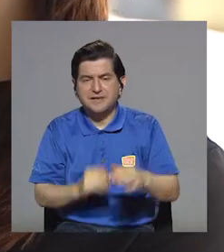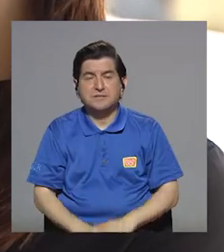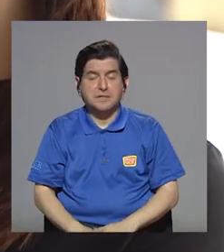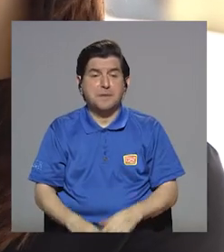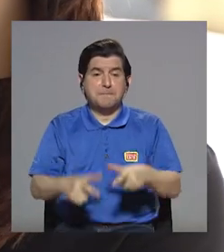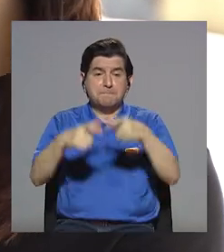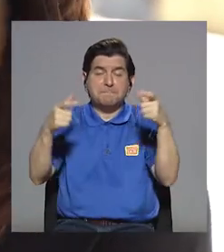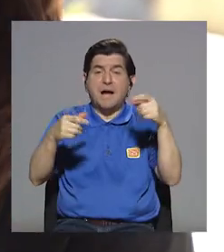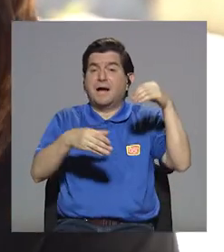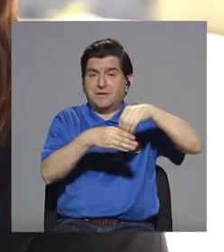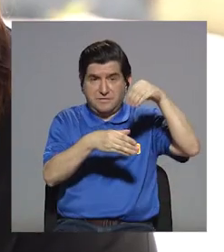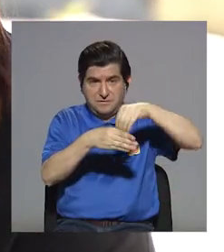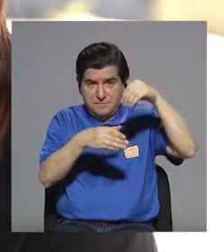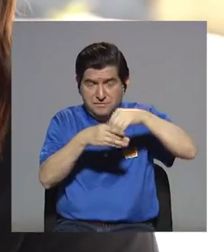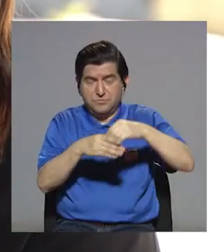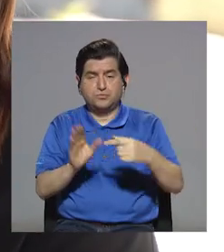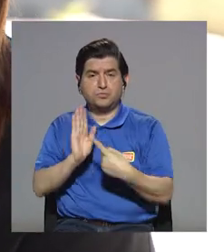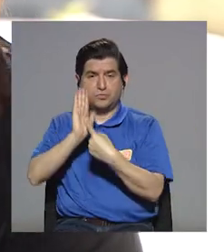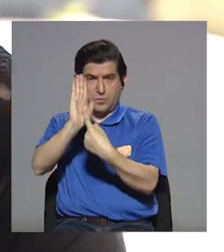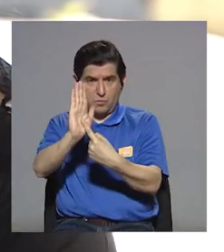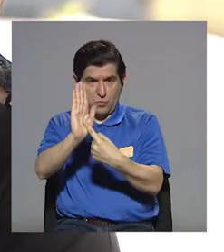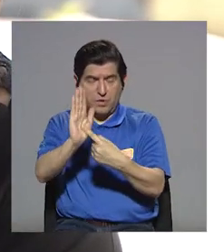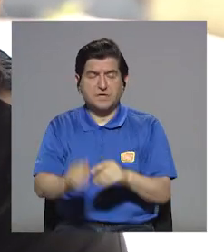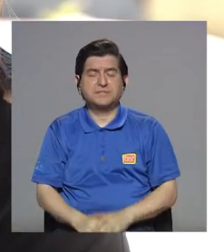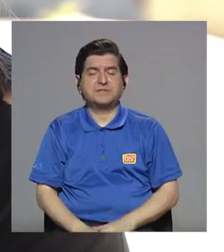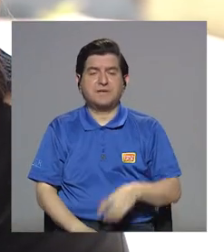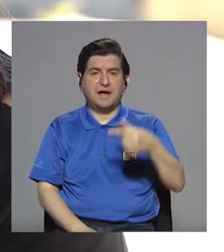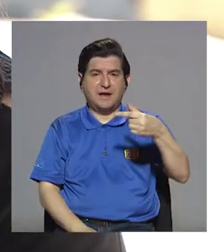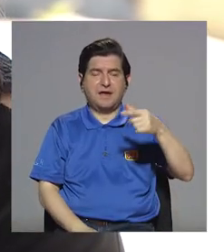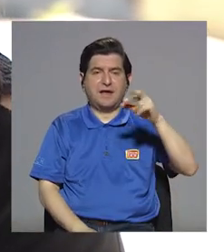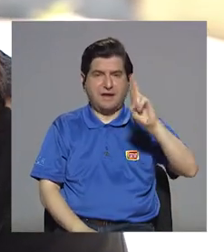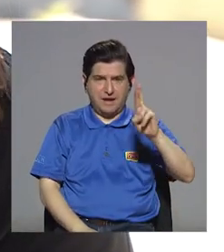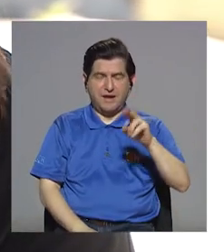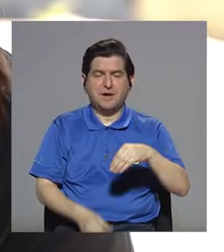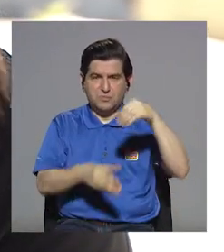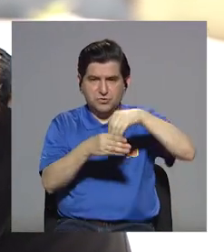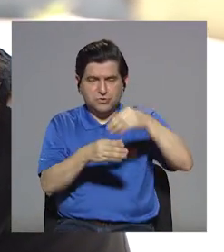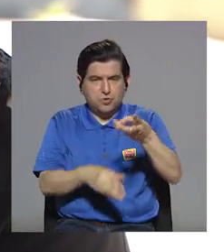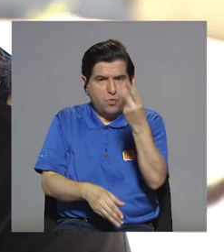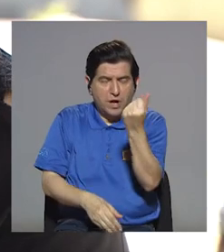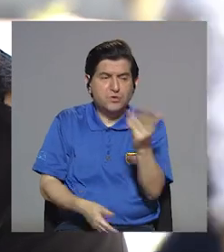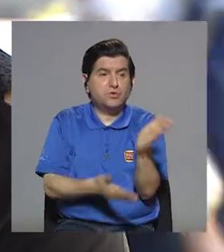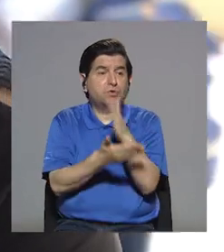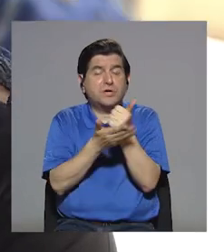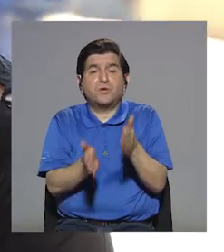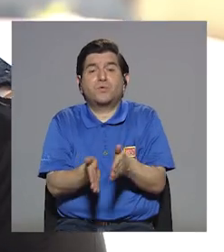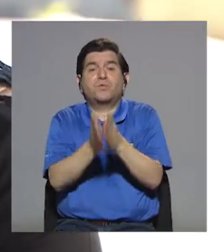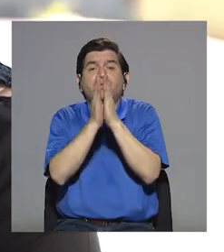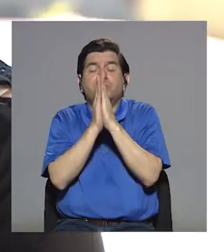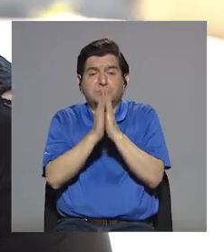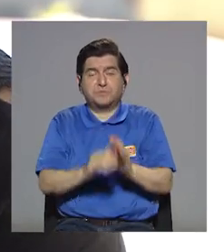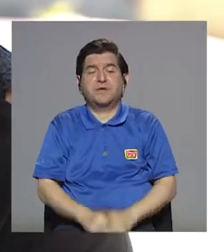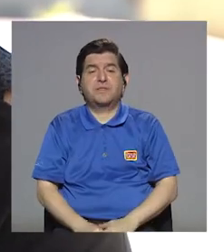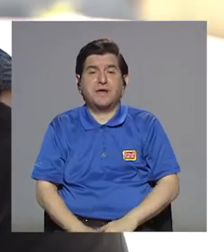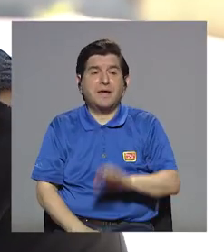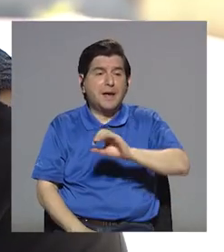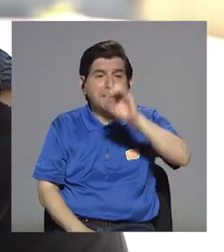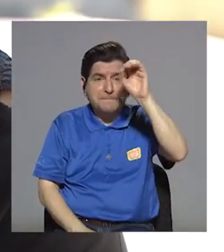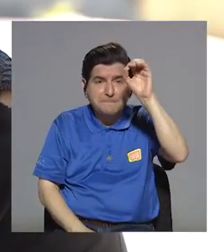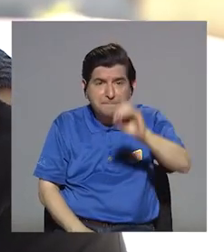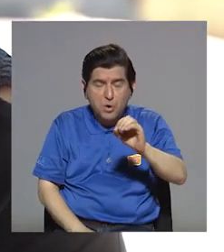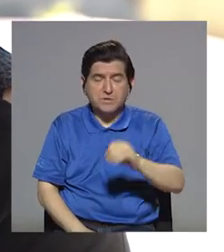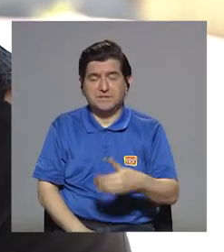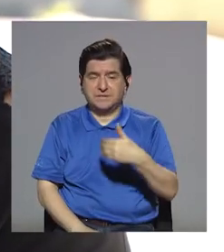componentes se expresan en cuántos gramos de ese componente hay. Algunos los piden en cuánto es el porcentaje de